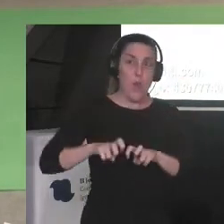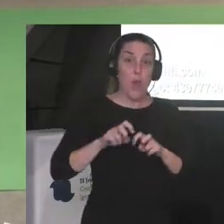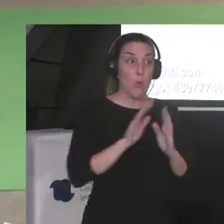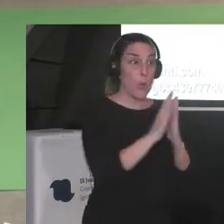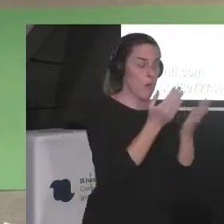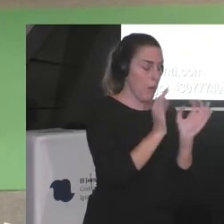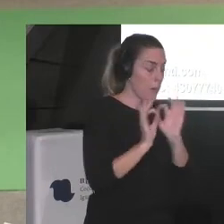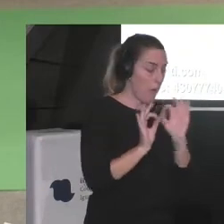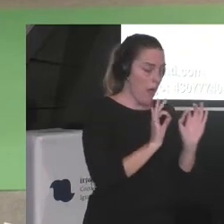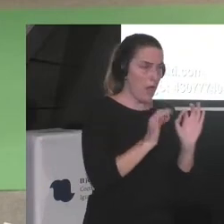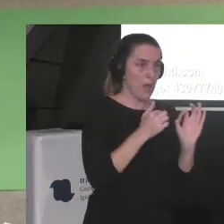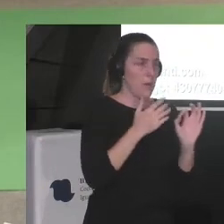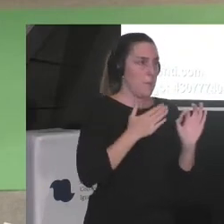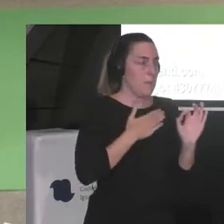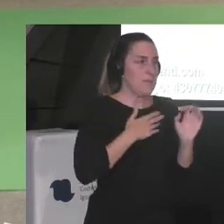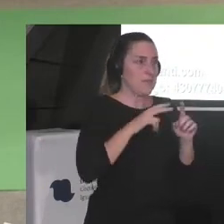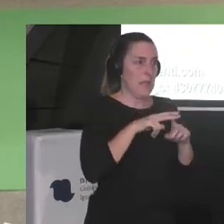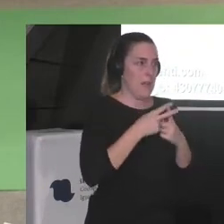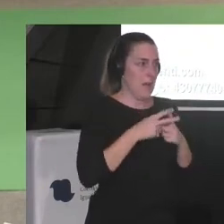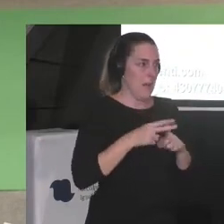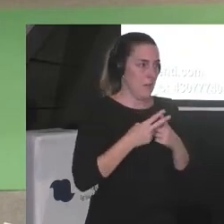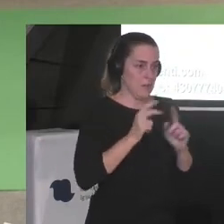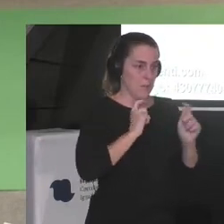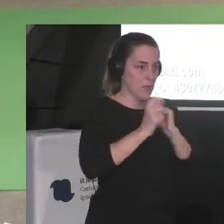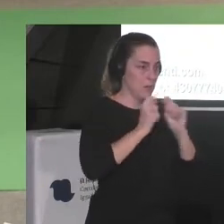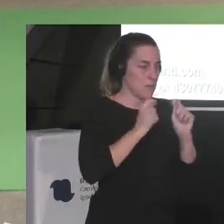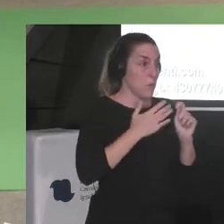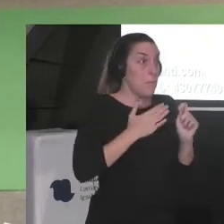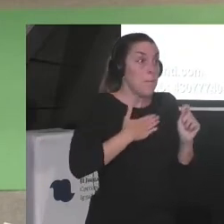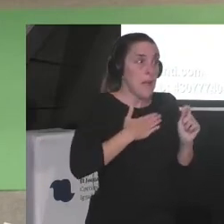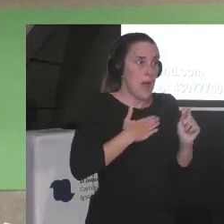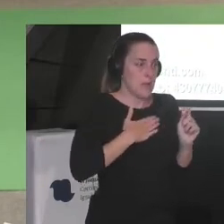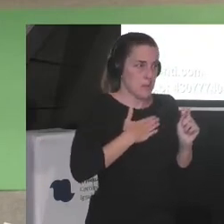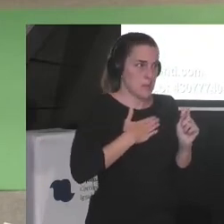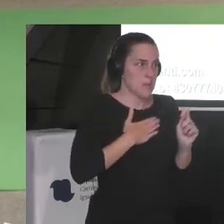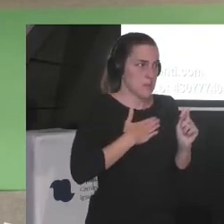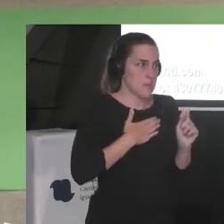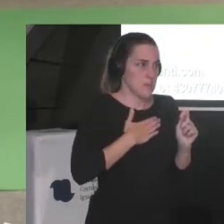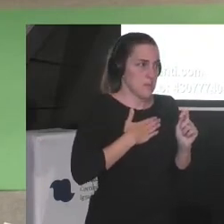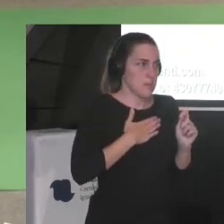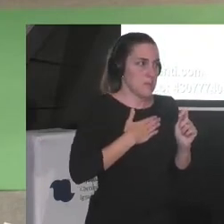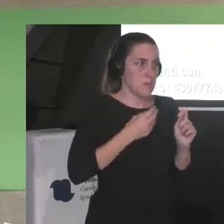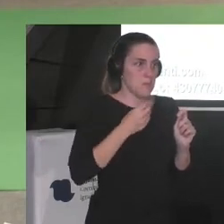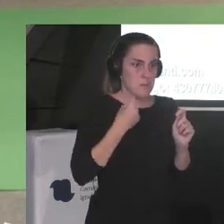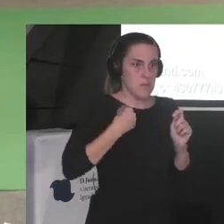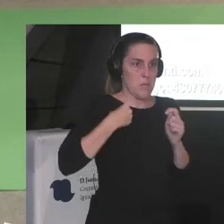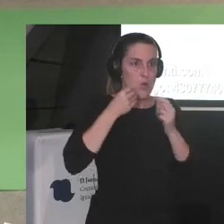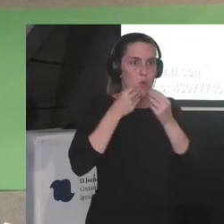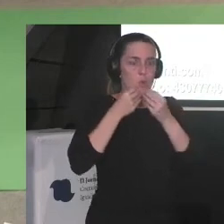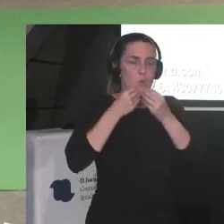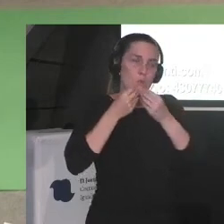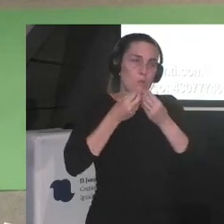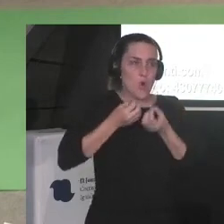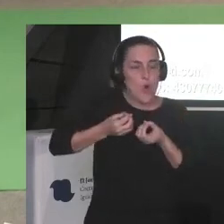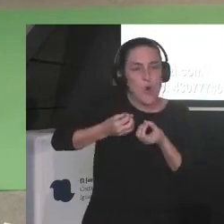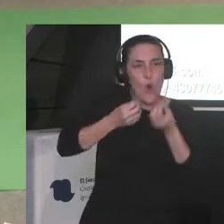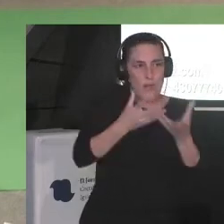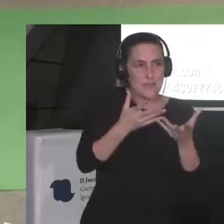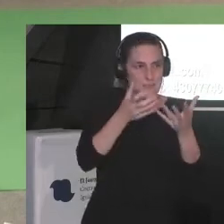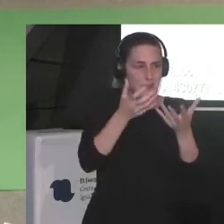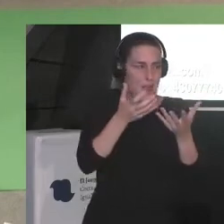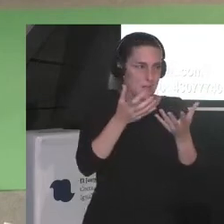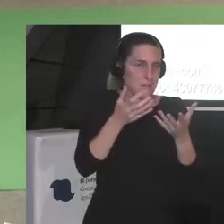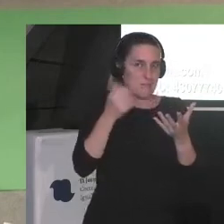trabajo con mis propias herramientas del periodismo o de de la cronista que he sido porque yo he sido sobre todo alguien